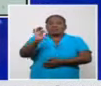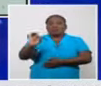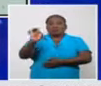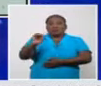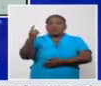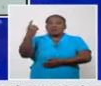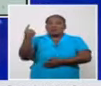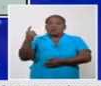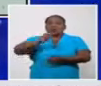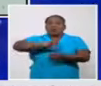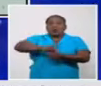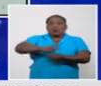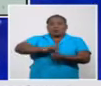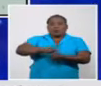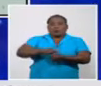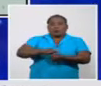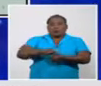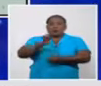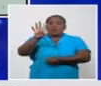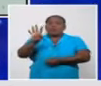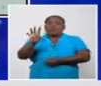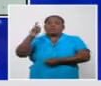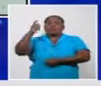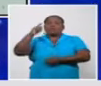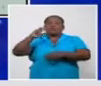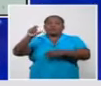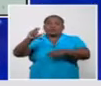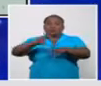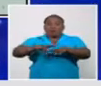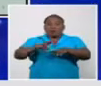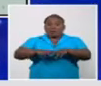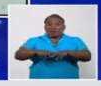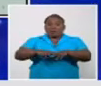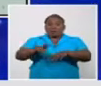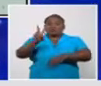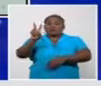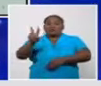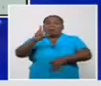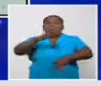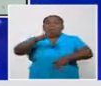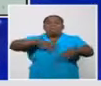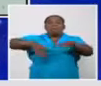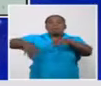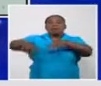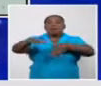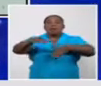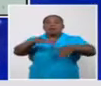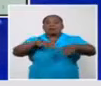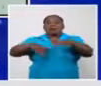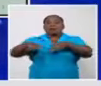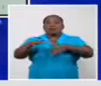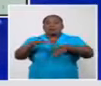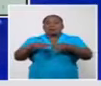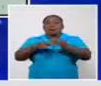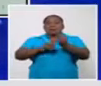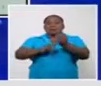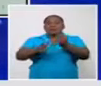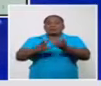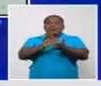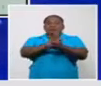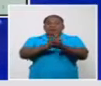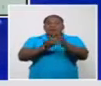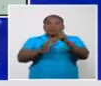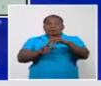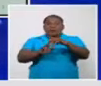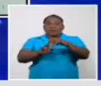Naranjo, cuatro de Centro Habana, dos de Playa. De la provincia de Matanzas, los